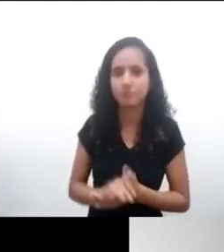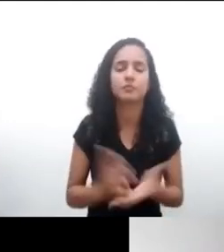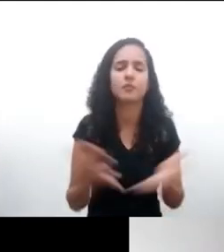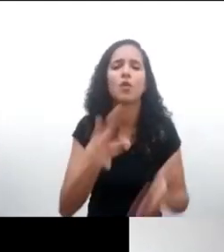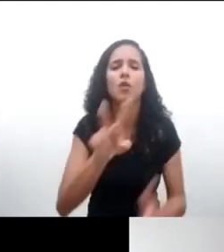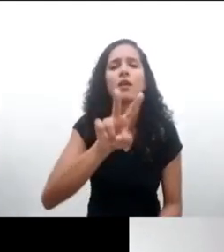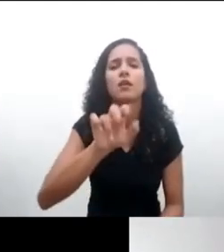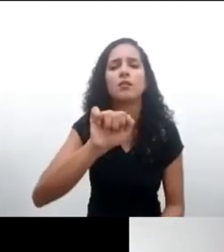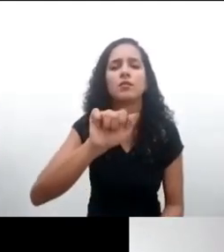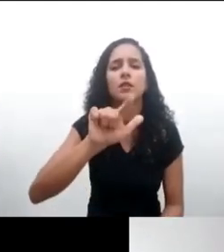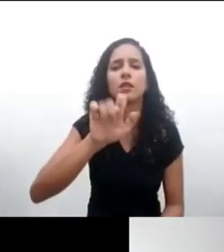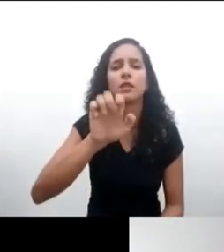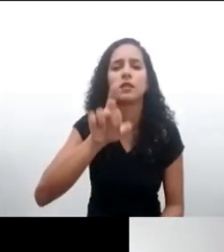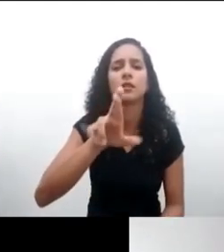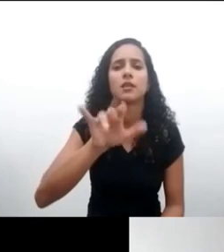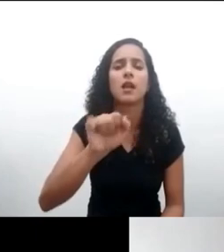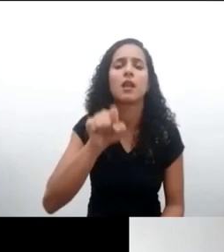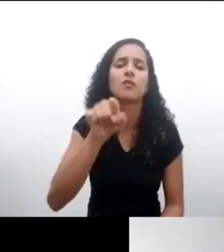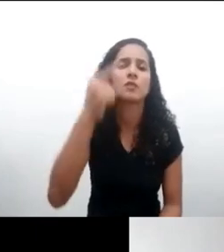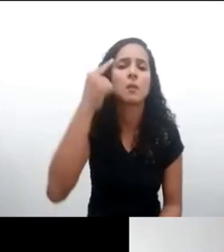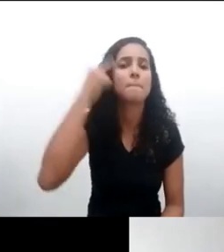tema que resaltaría en este debate?